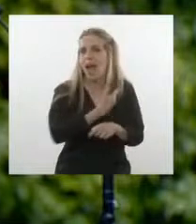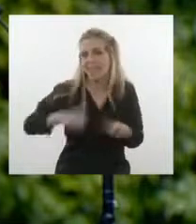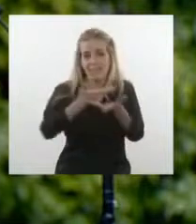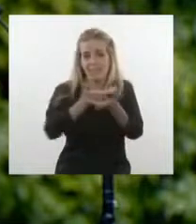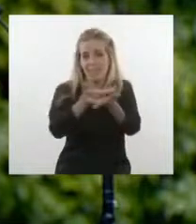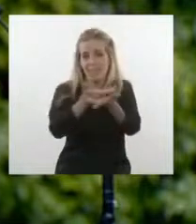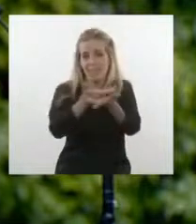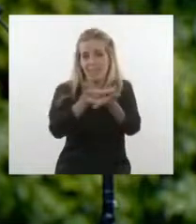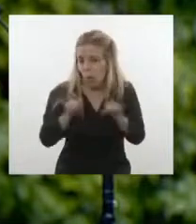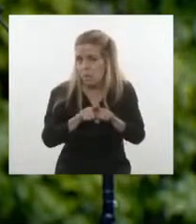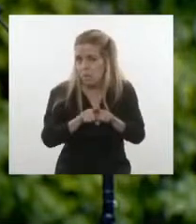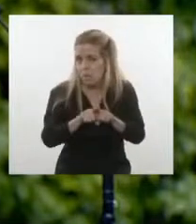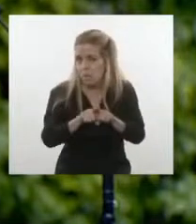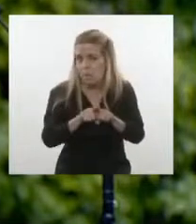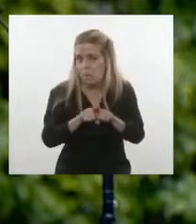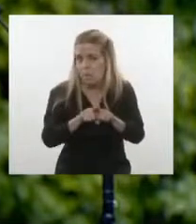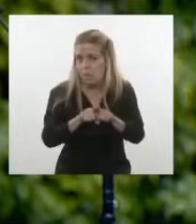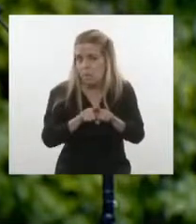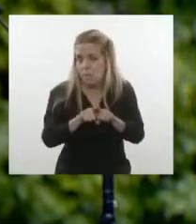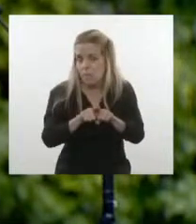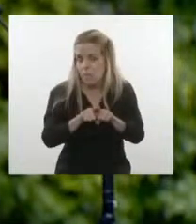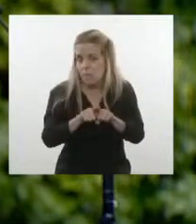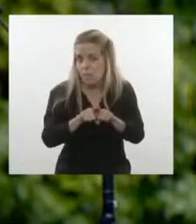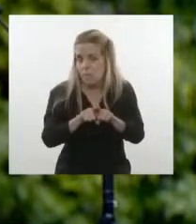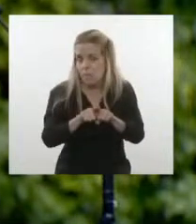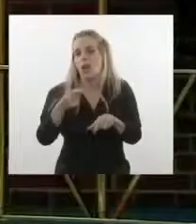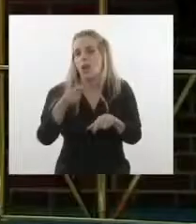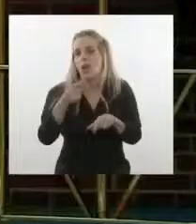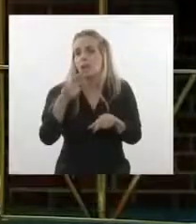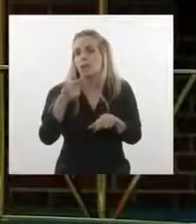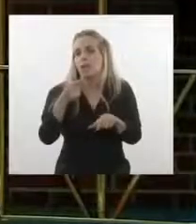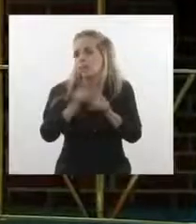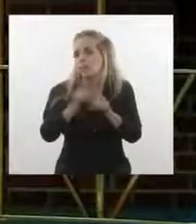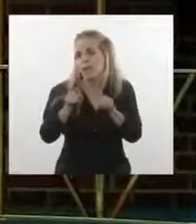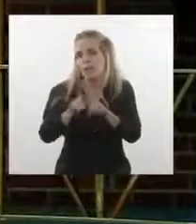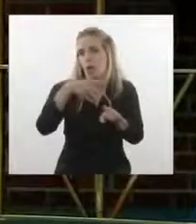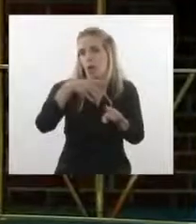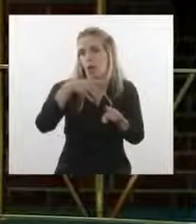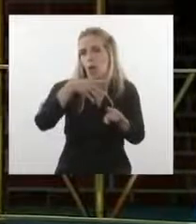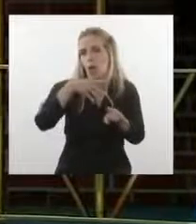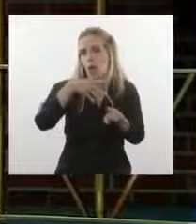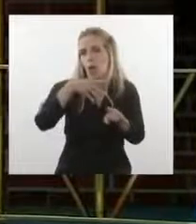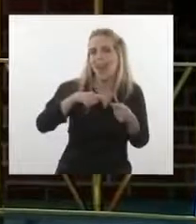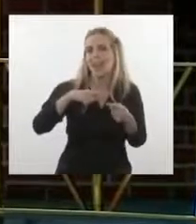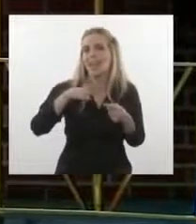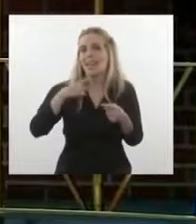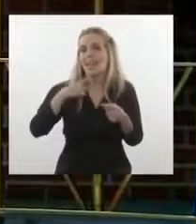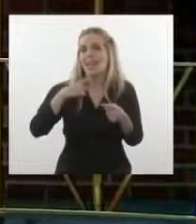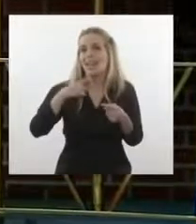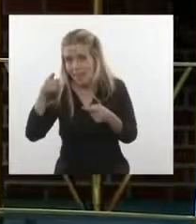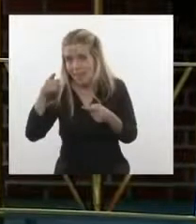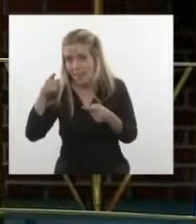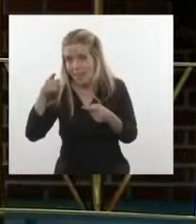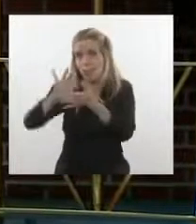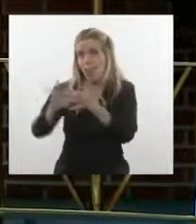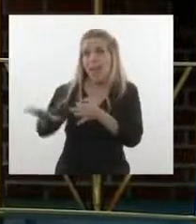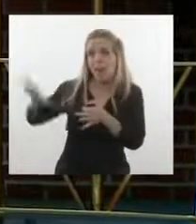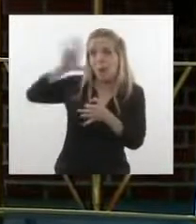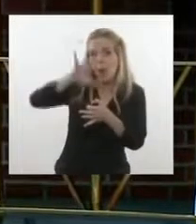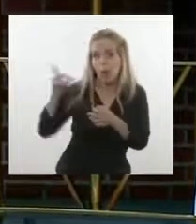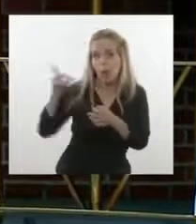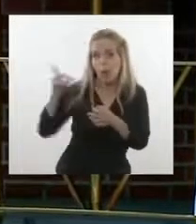creo que no hay, con Portugal, otro país dentro de la Unión Europea que